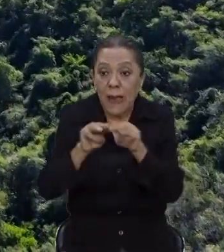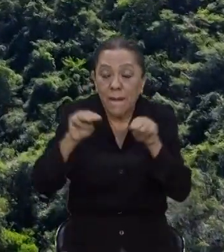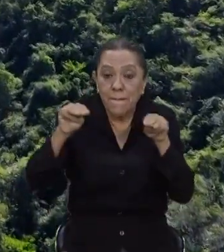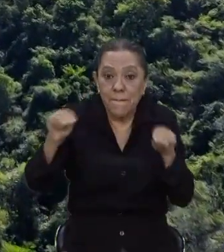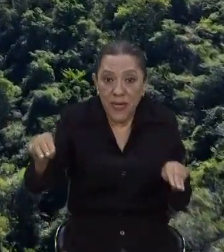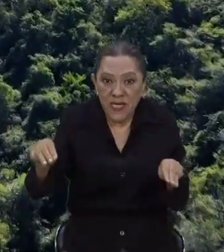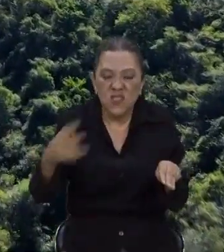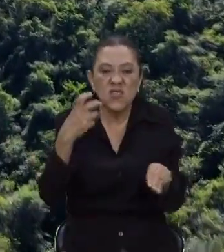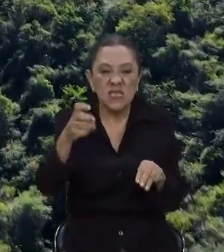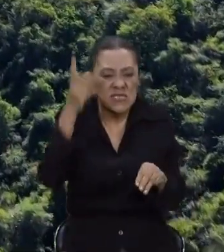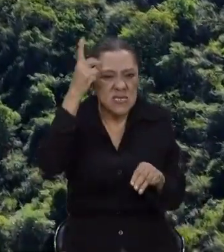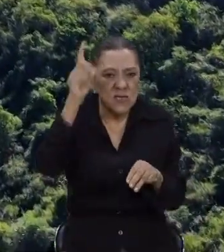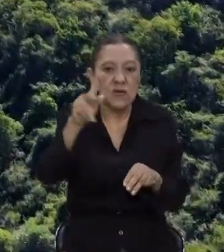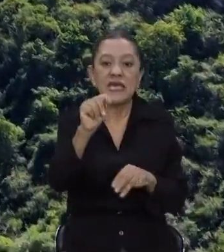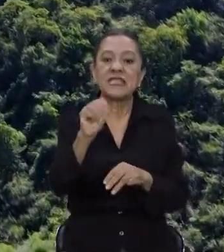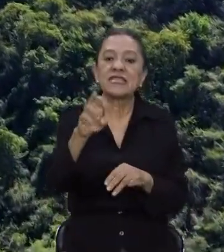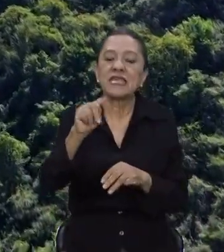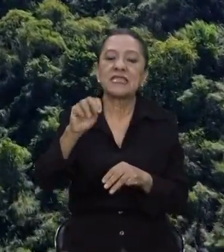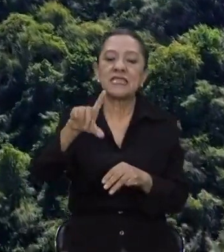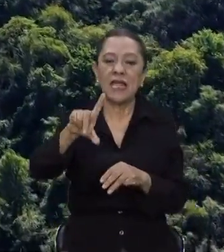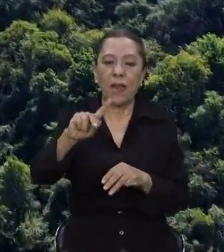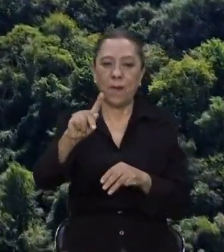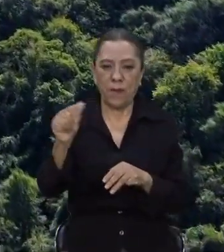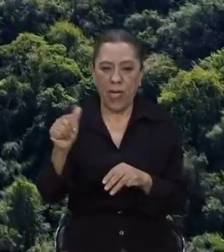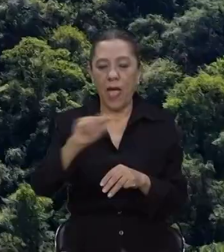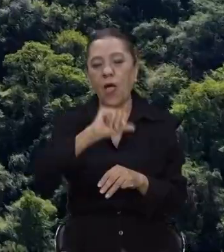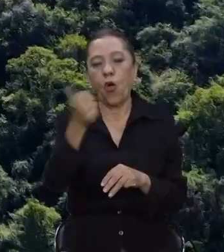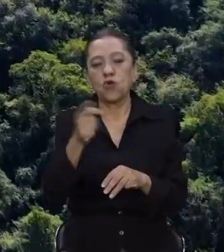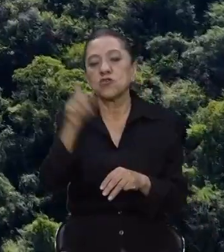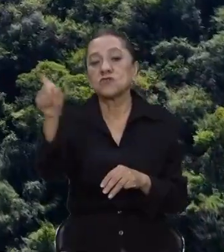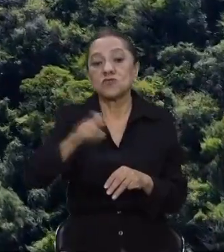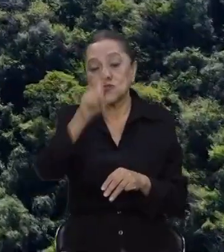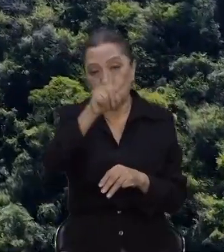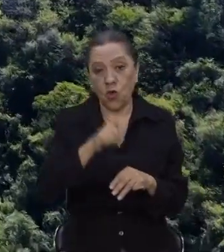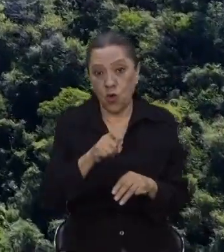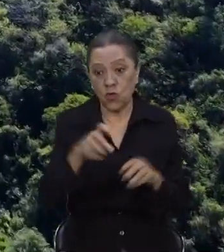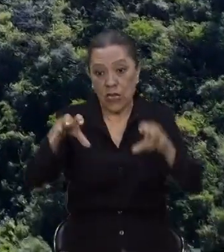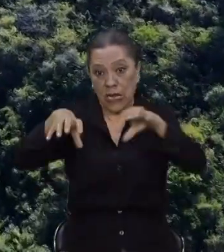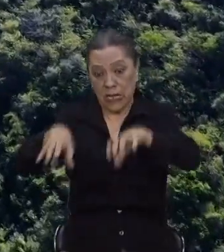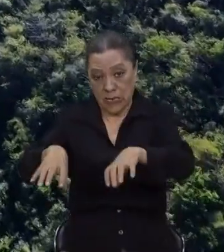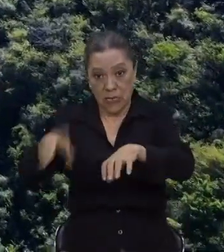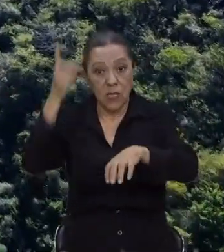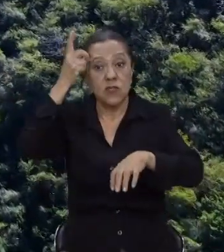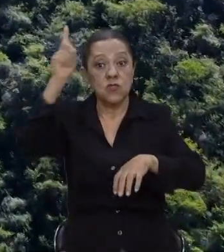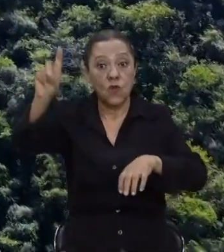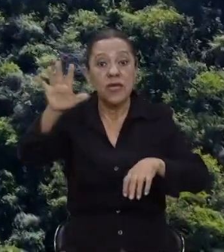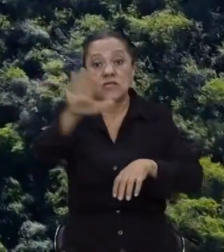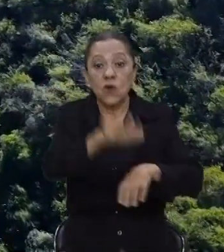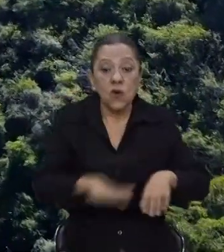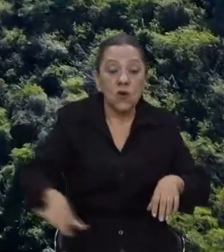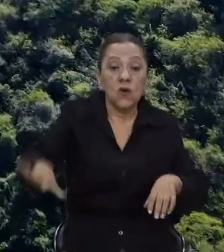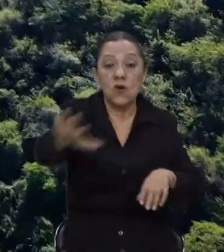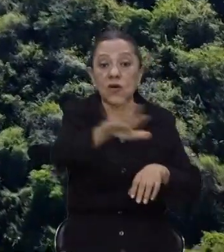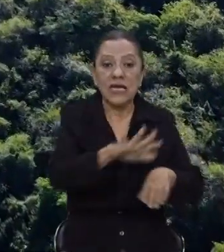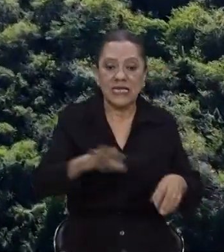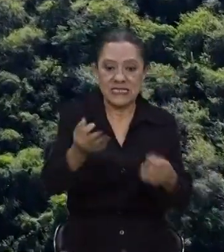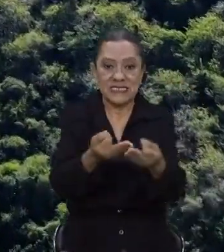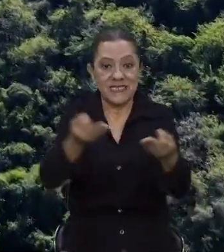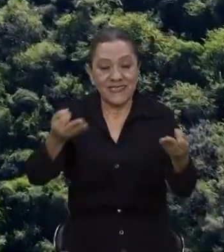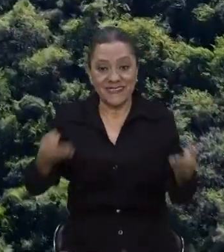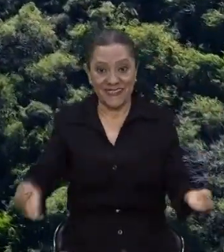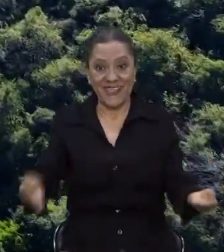al ejido de Tetelpa y una porción al ejido de Sosocotla. Ellos son los dueños y poseedores de estas zonas forestales.